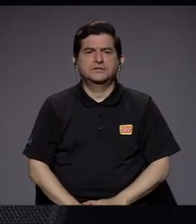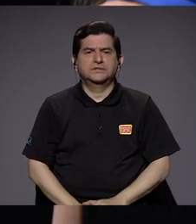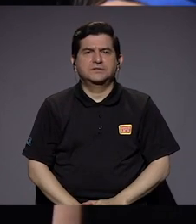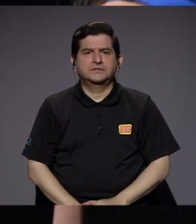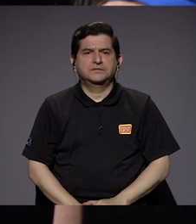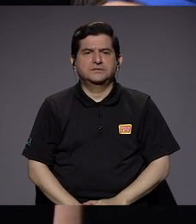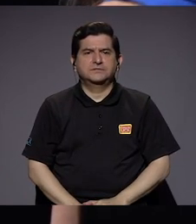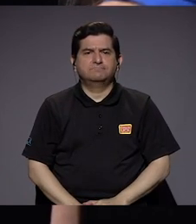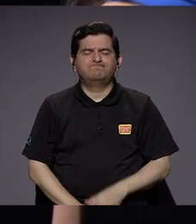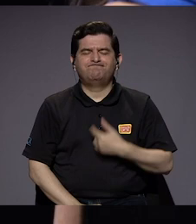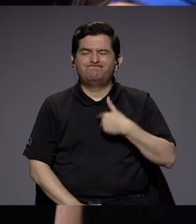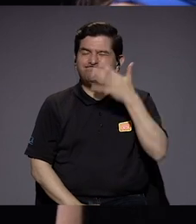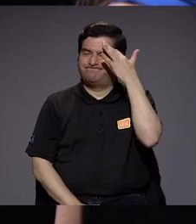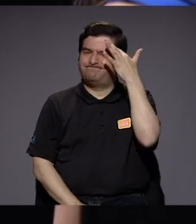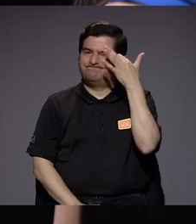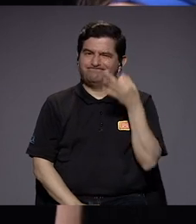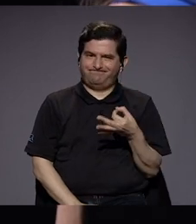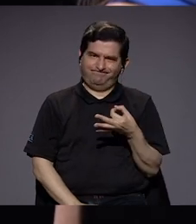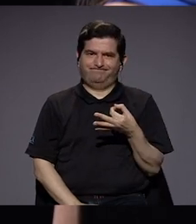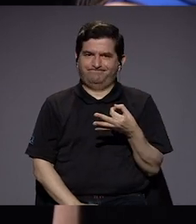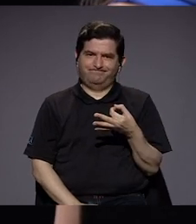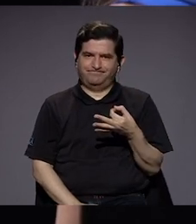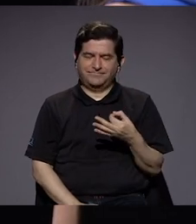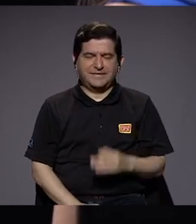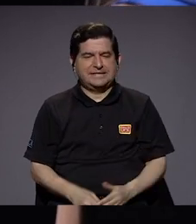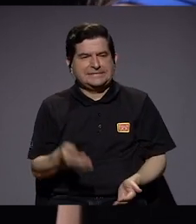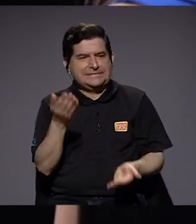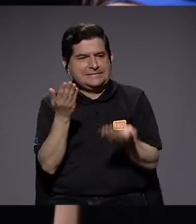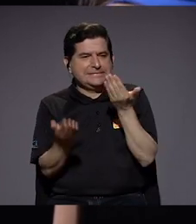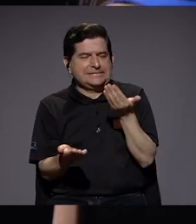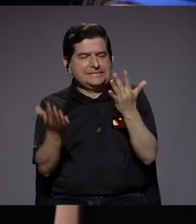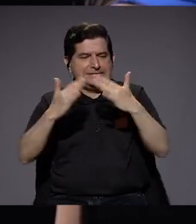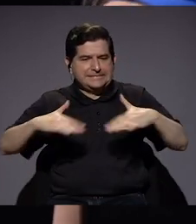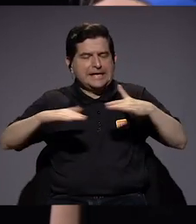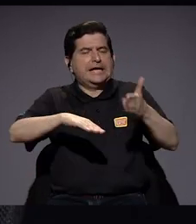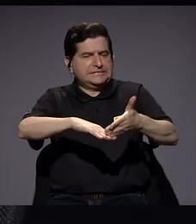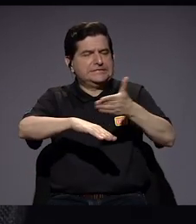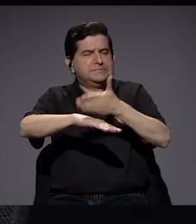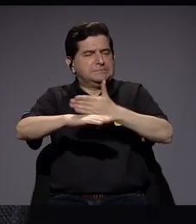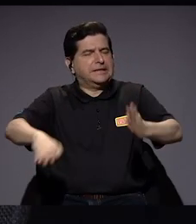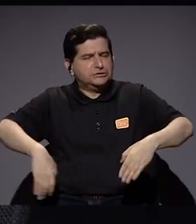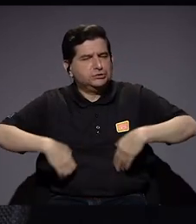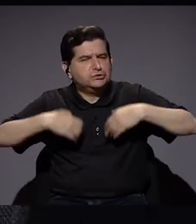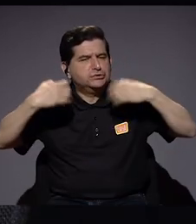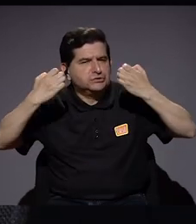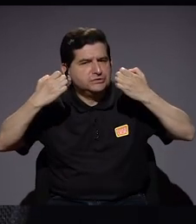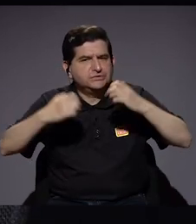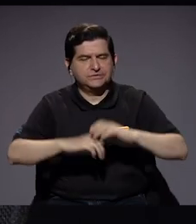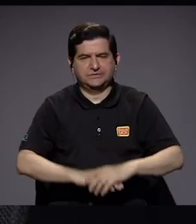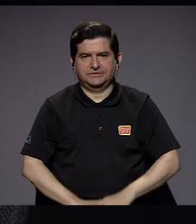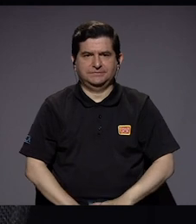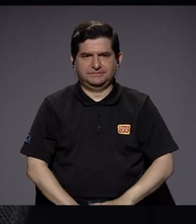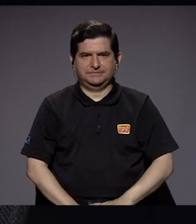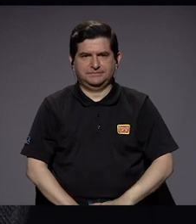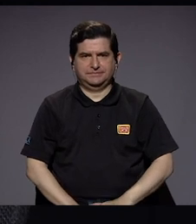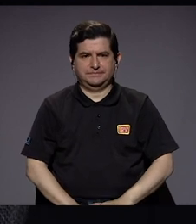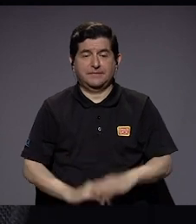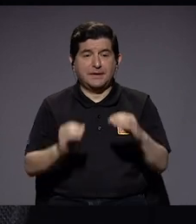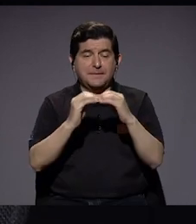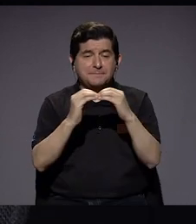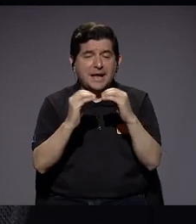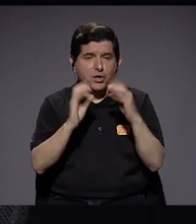me parece que todavía hay espacios de mejora y mayor